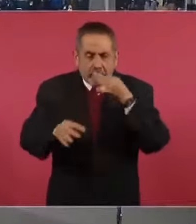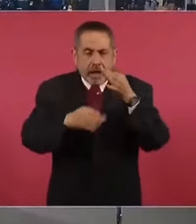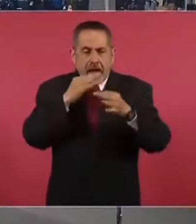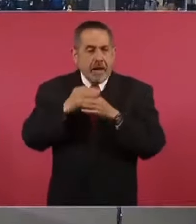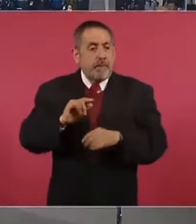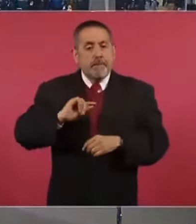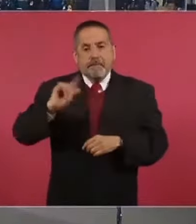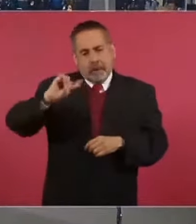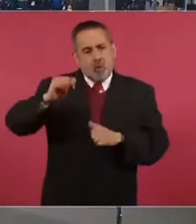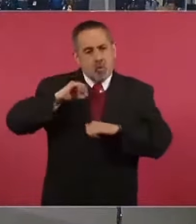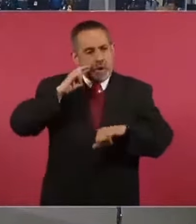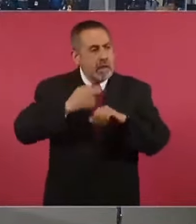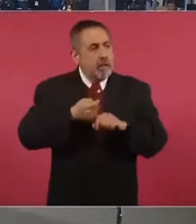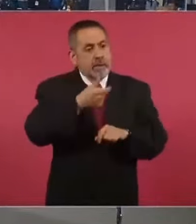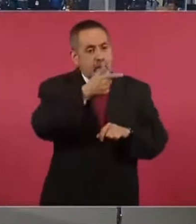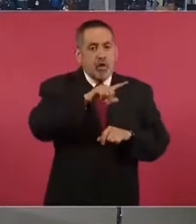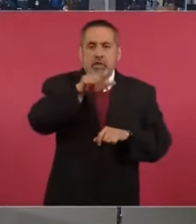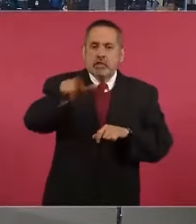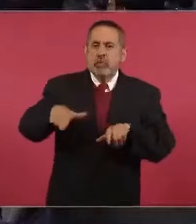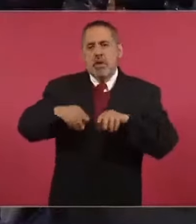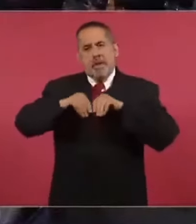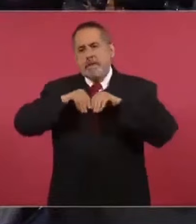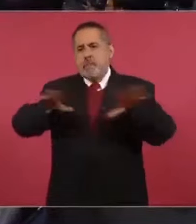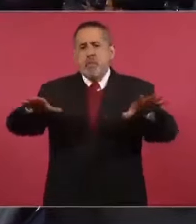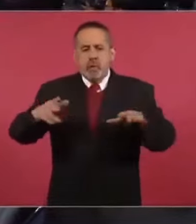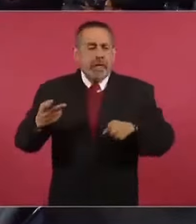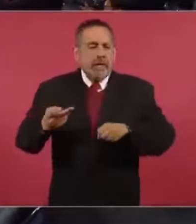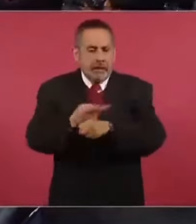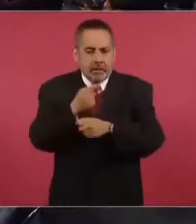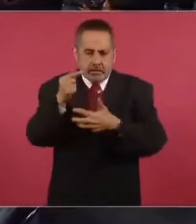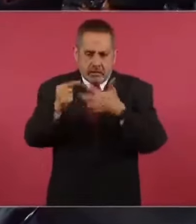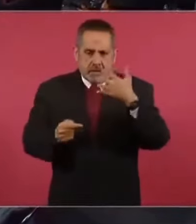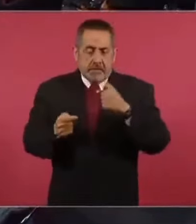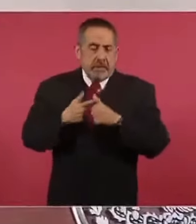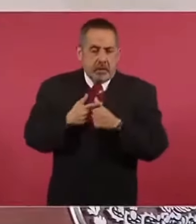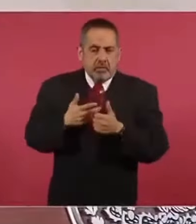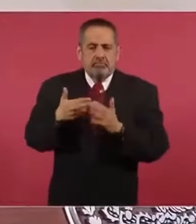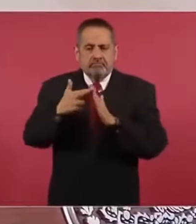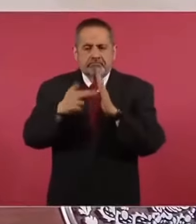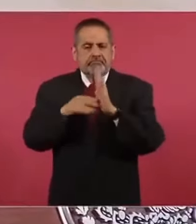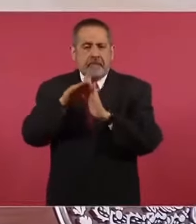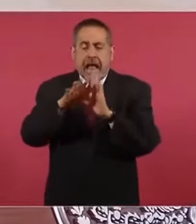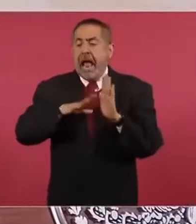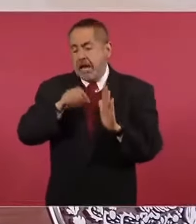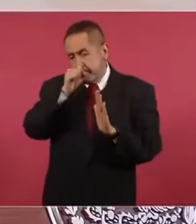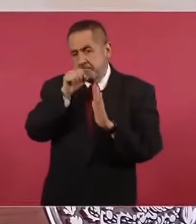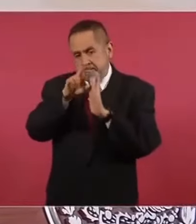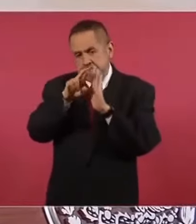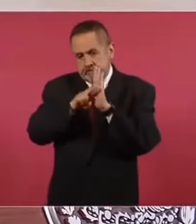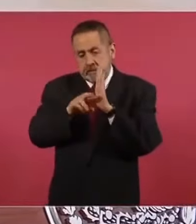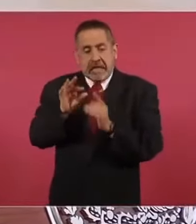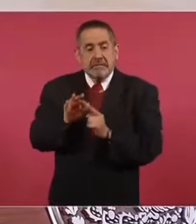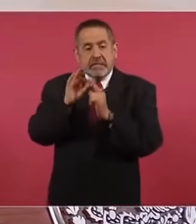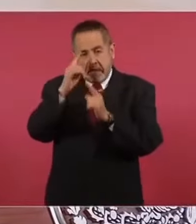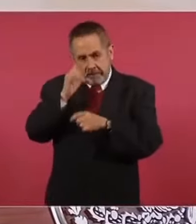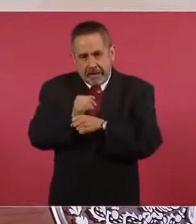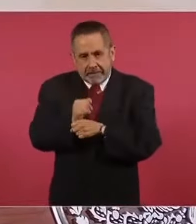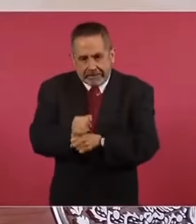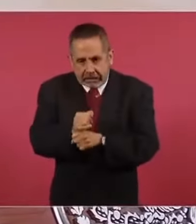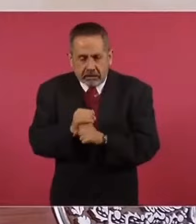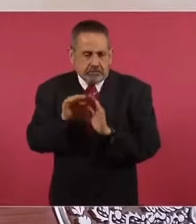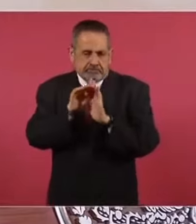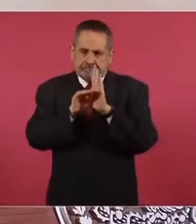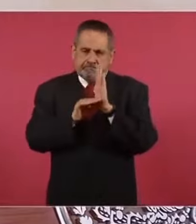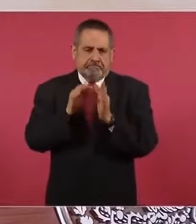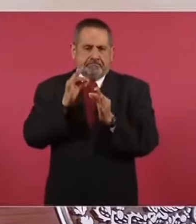la autoridad primero y después se va informar a la opinión pública lo que se conoce y de acuerdo al protocolo, porque hay un protocolo especial de investigación en estos